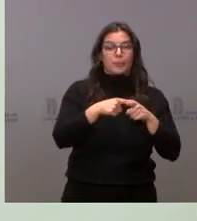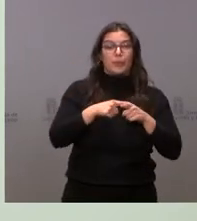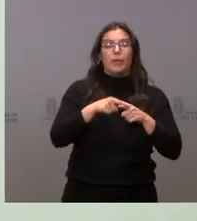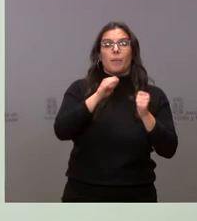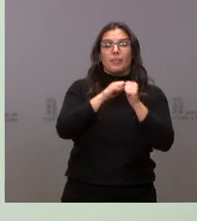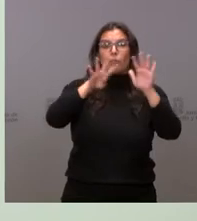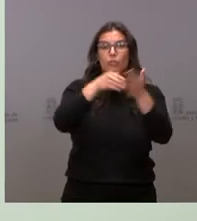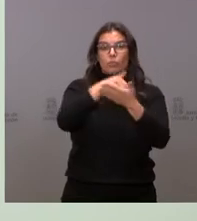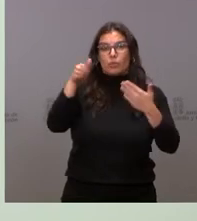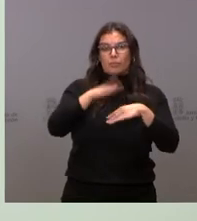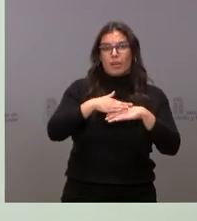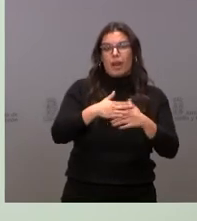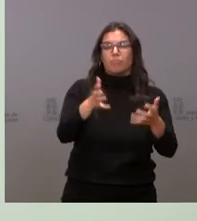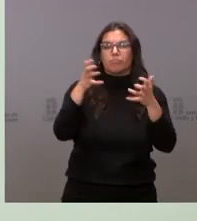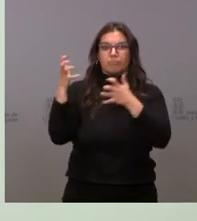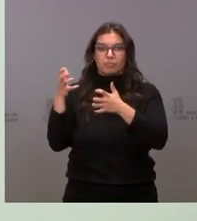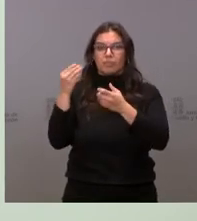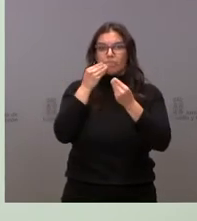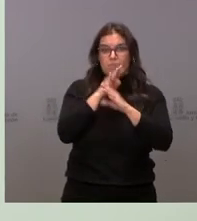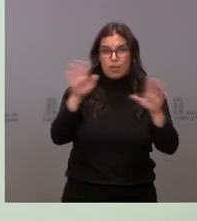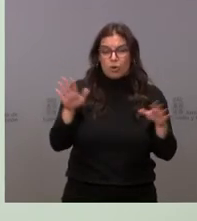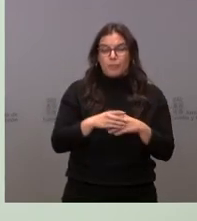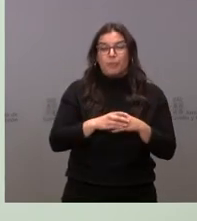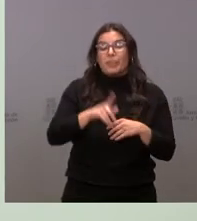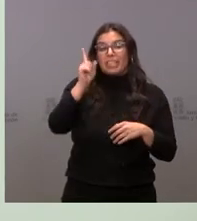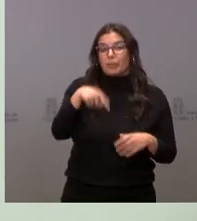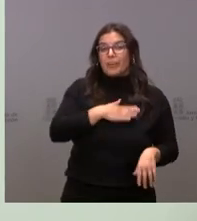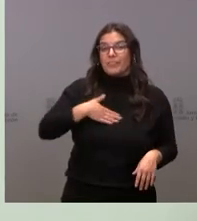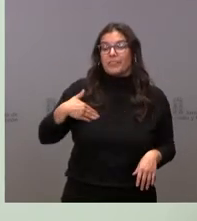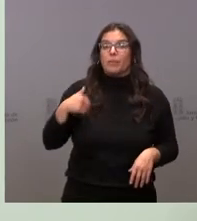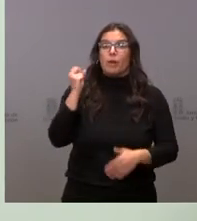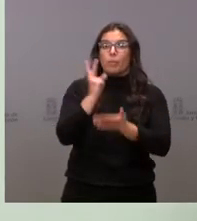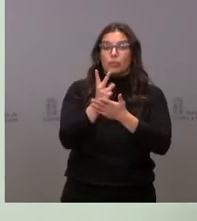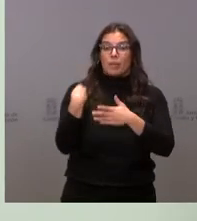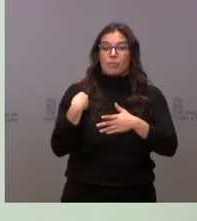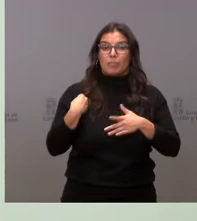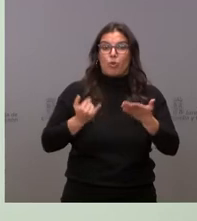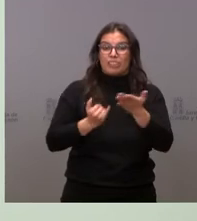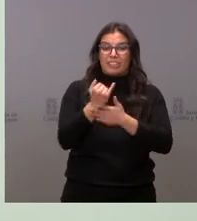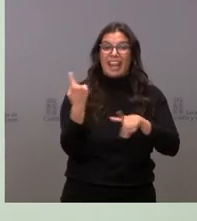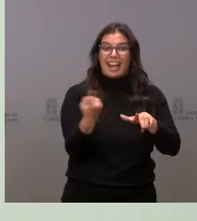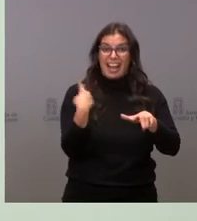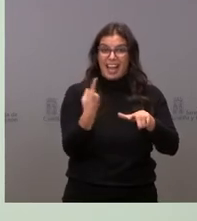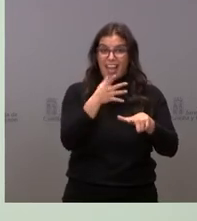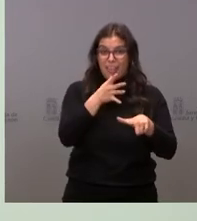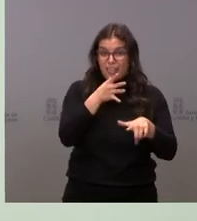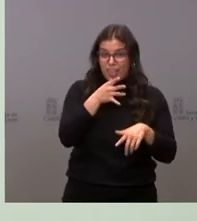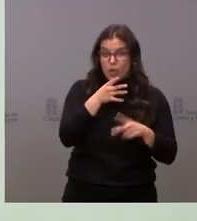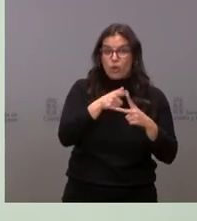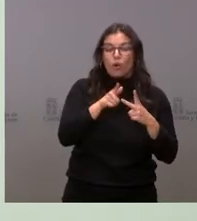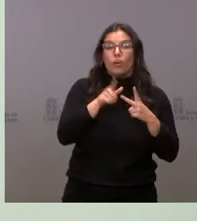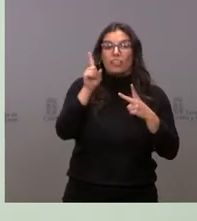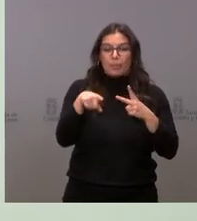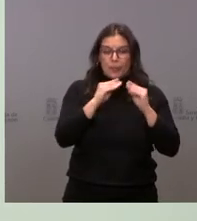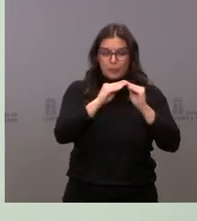rentabilidad de esto. De igual manera, también queremos apostar por los regadíos, por un lado, por las infraestructuras,